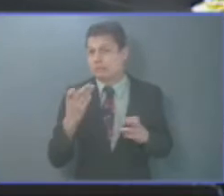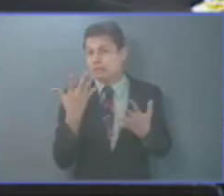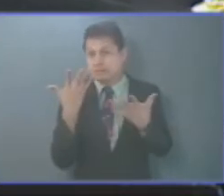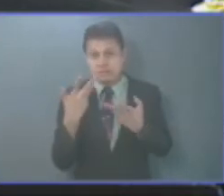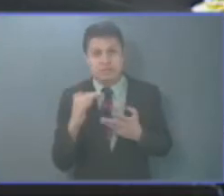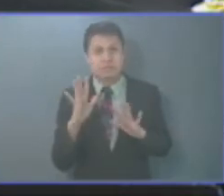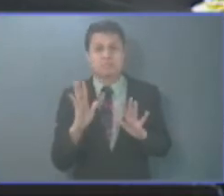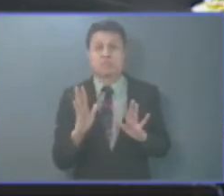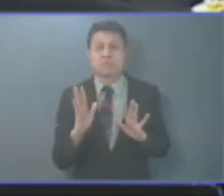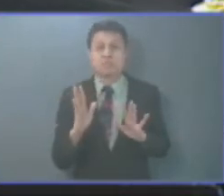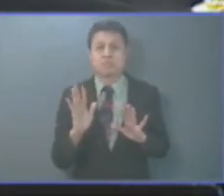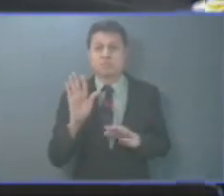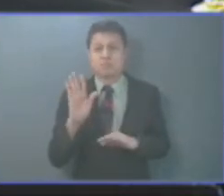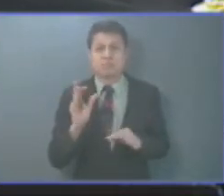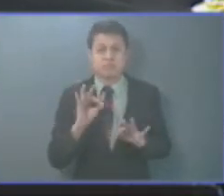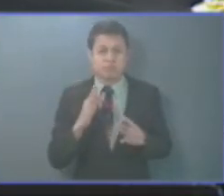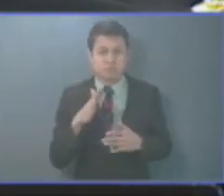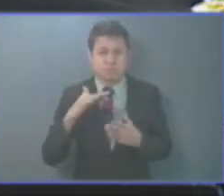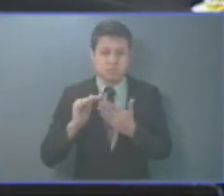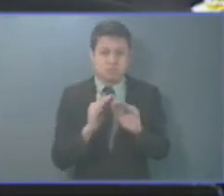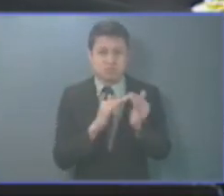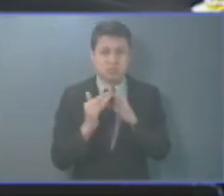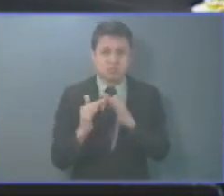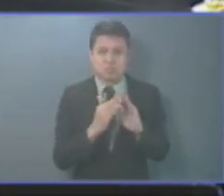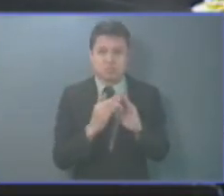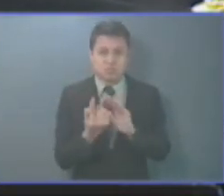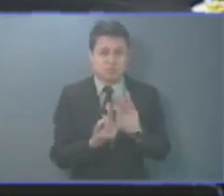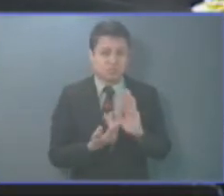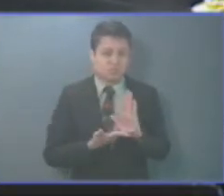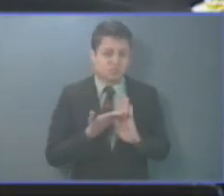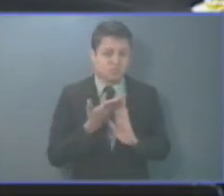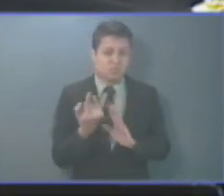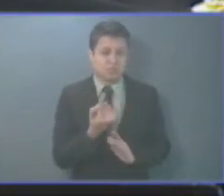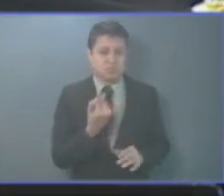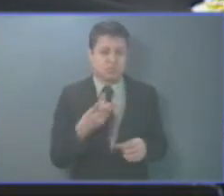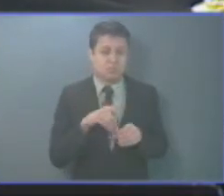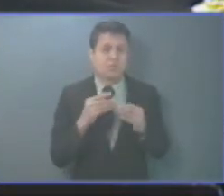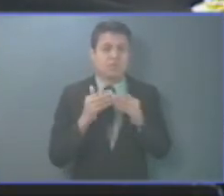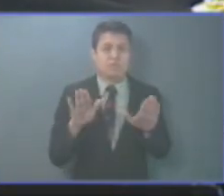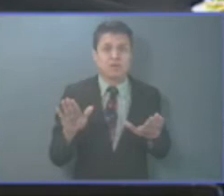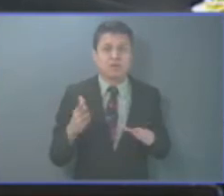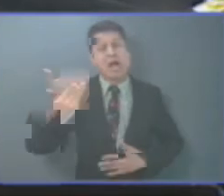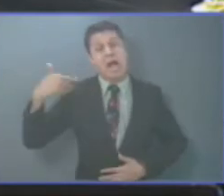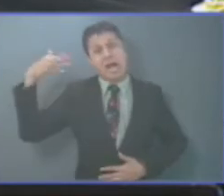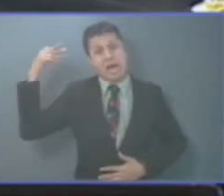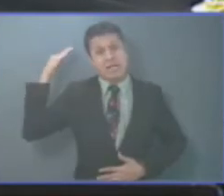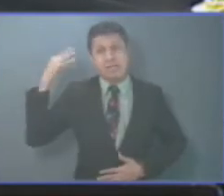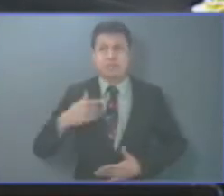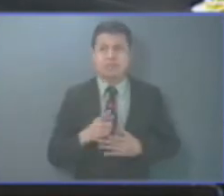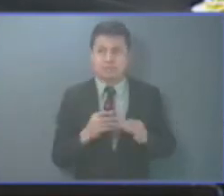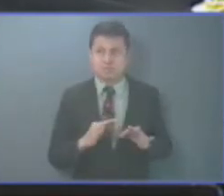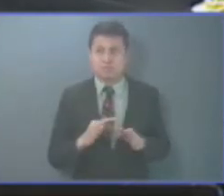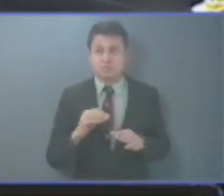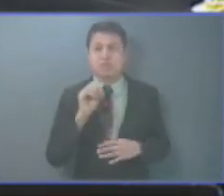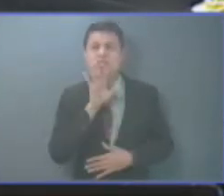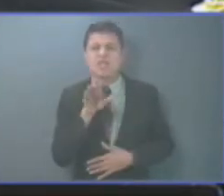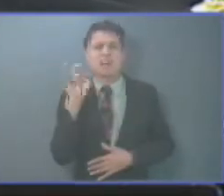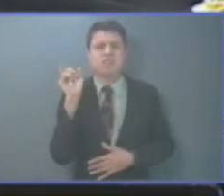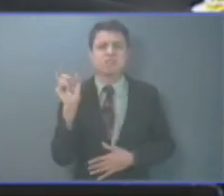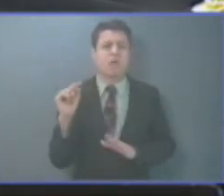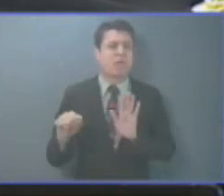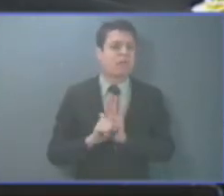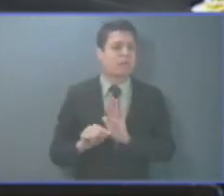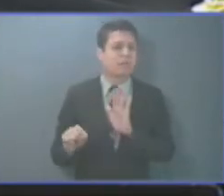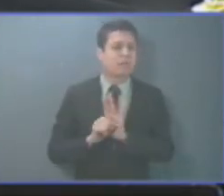que en su bella y floreciente civilización existieran personas diferentes. Para esto calificaban también las